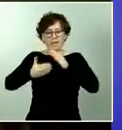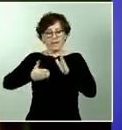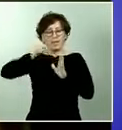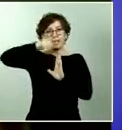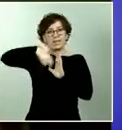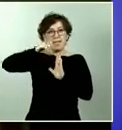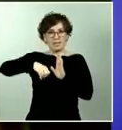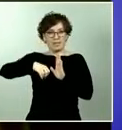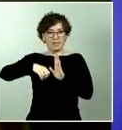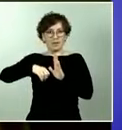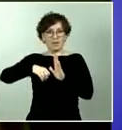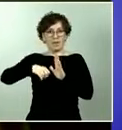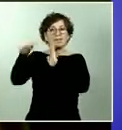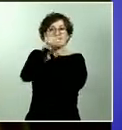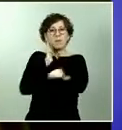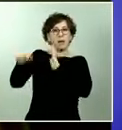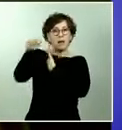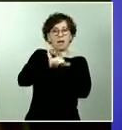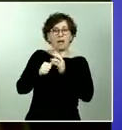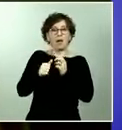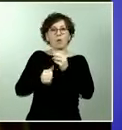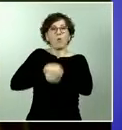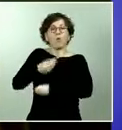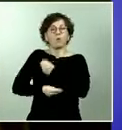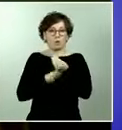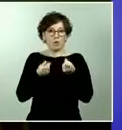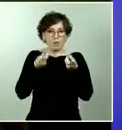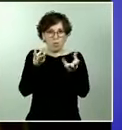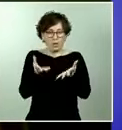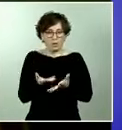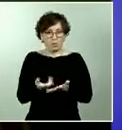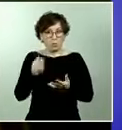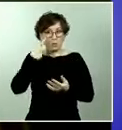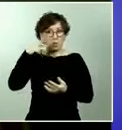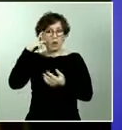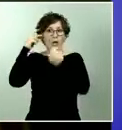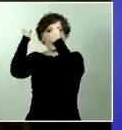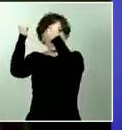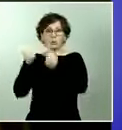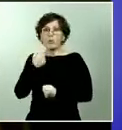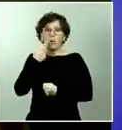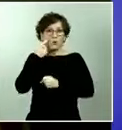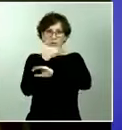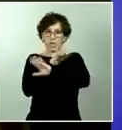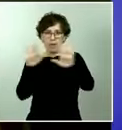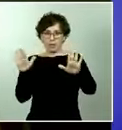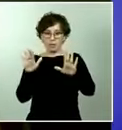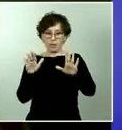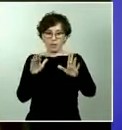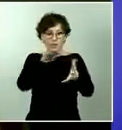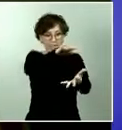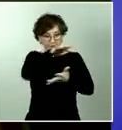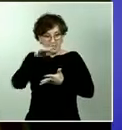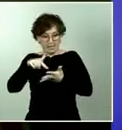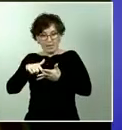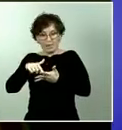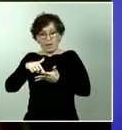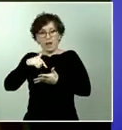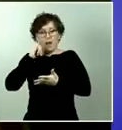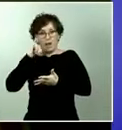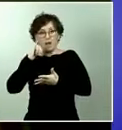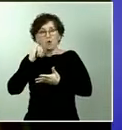embargo algunos expertos indican que no tiene por qué coincidir el consumo de kits comerciales con el número de pruebas PCR realizadas porque si hablan de